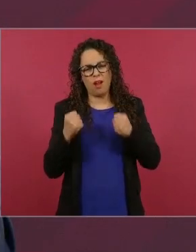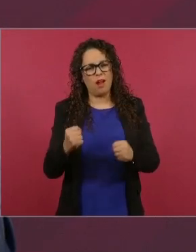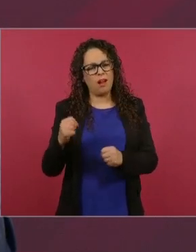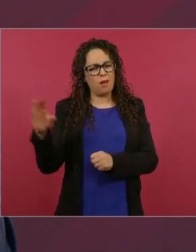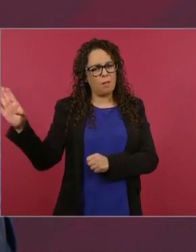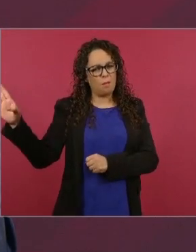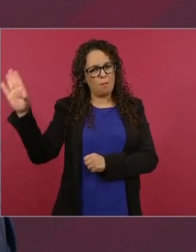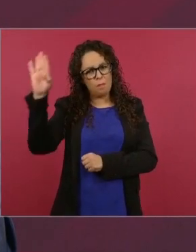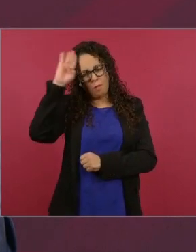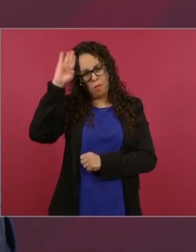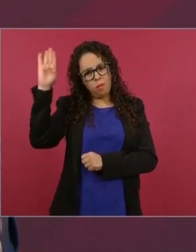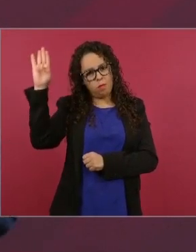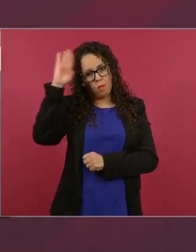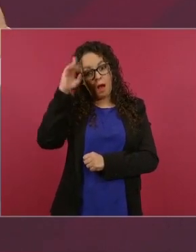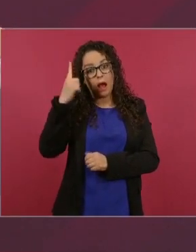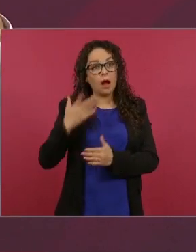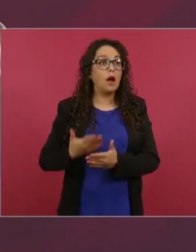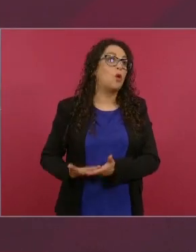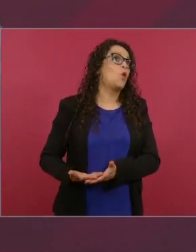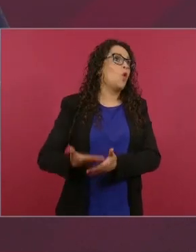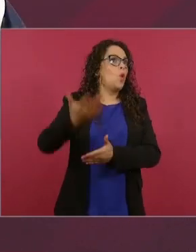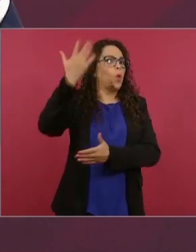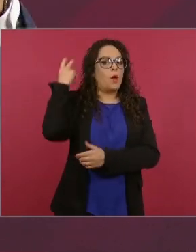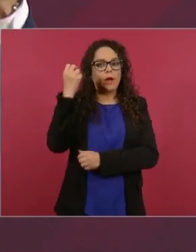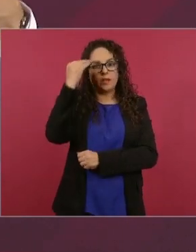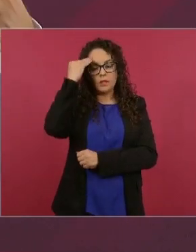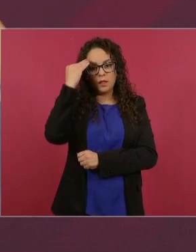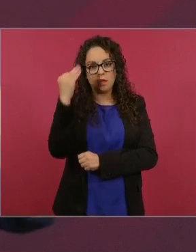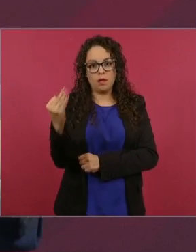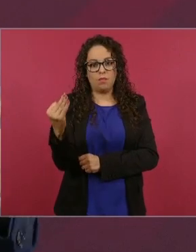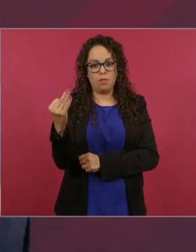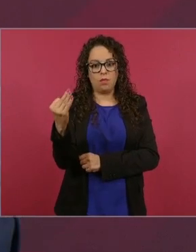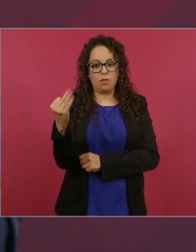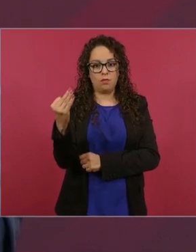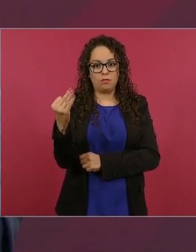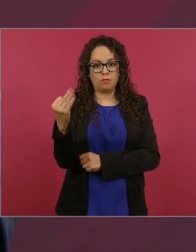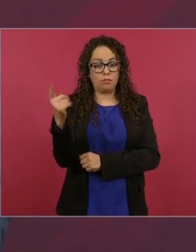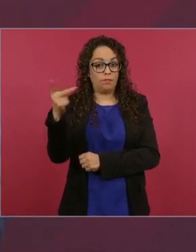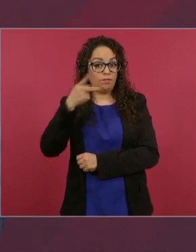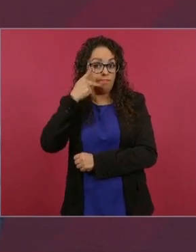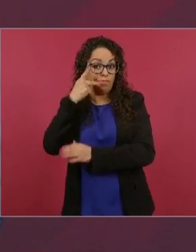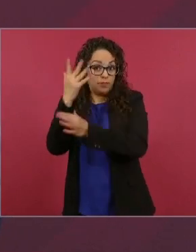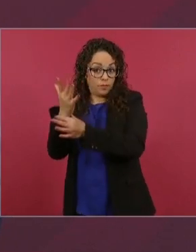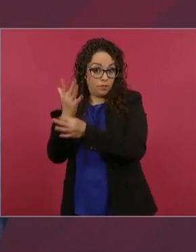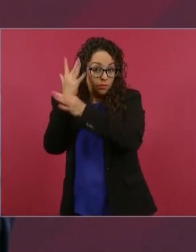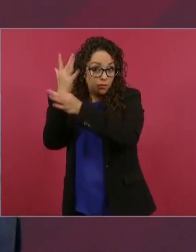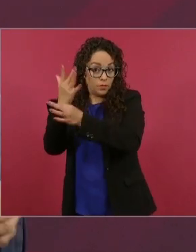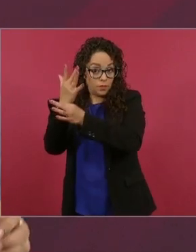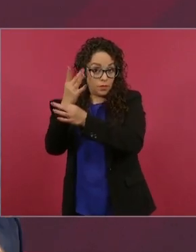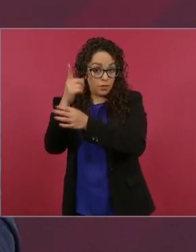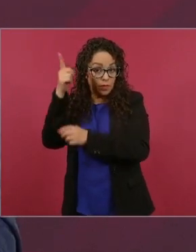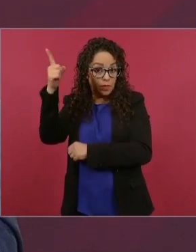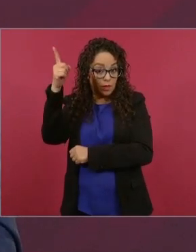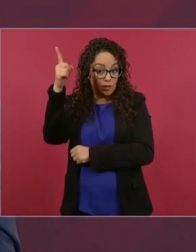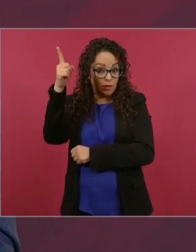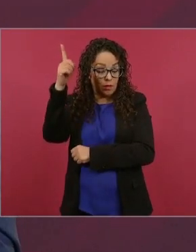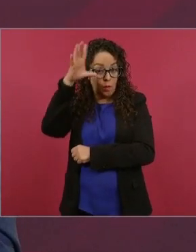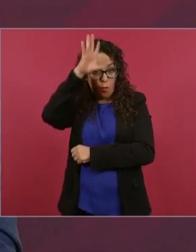cuando Morelos plantea la moderación